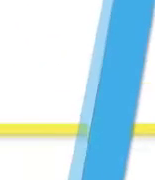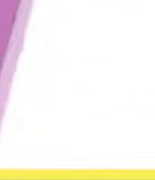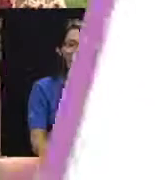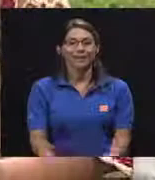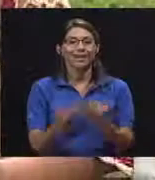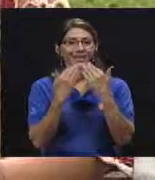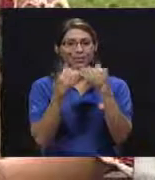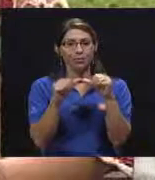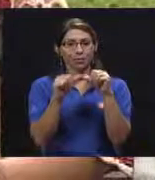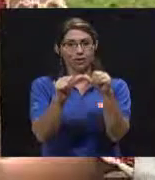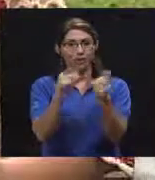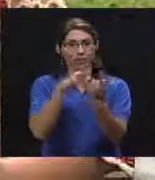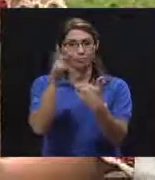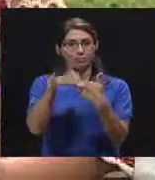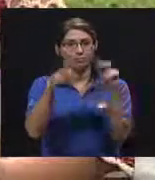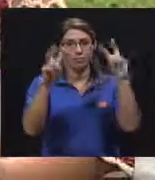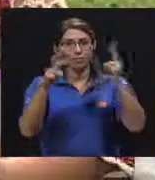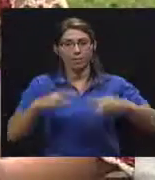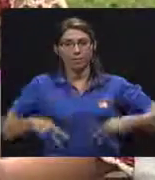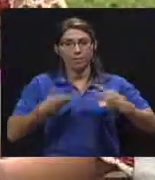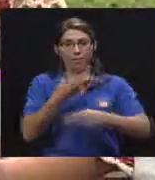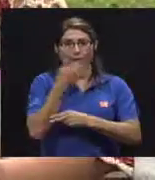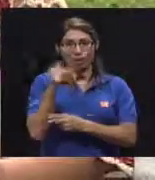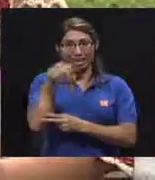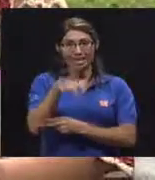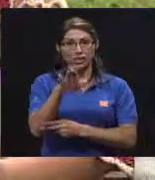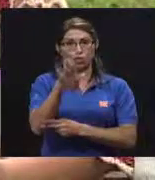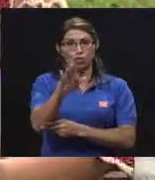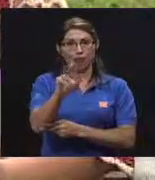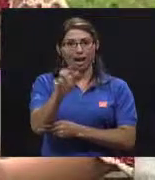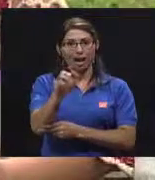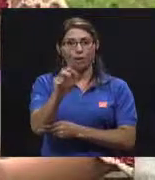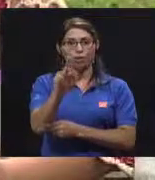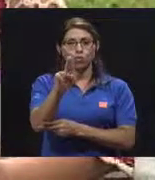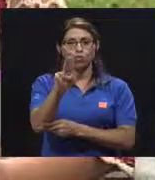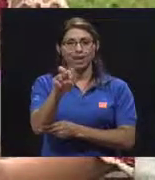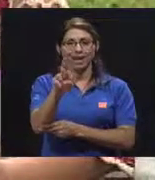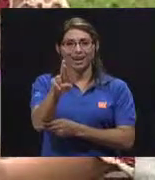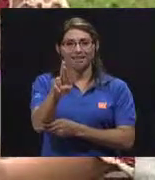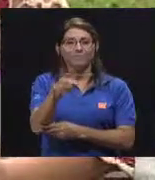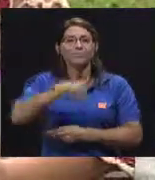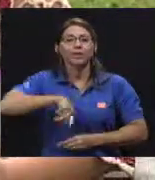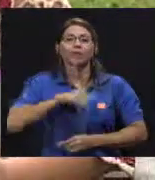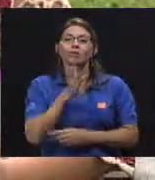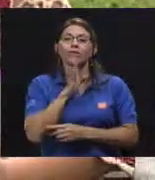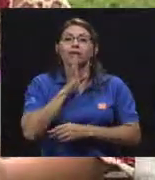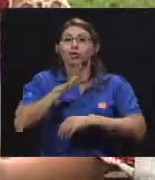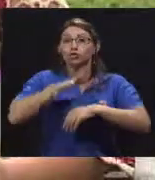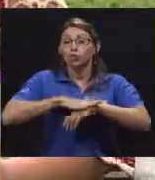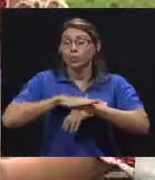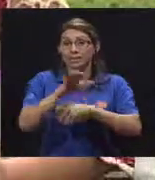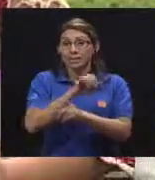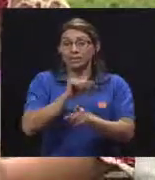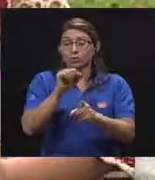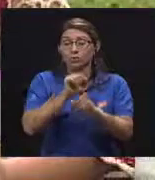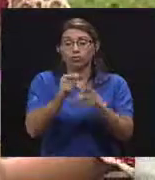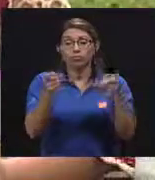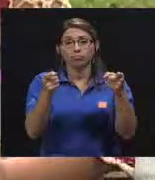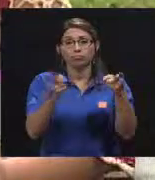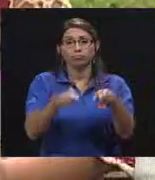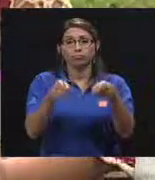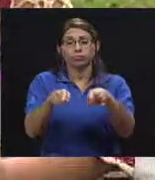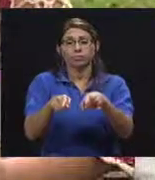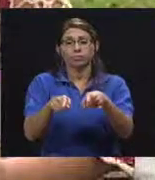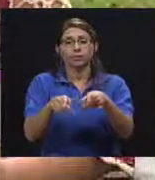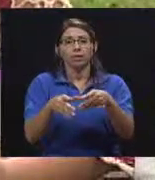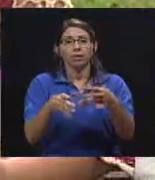Gracias por continuar con Vivir Mejor aquí por su canal UCR. Estamos conversando acerca de la problemática que genera para varias organizaciones